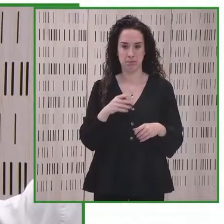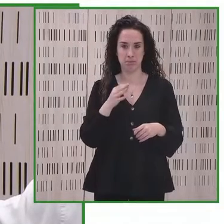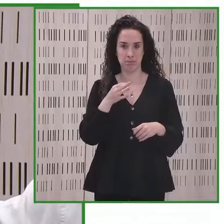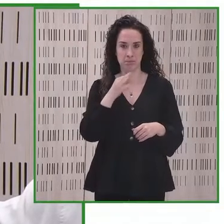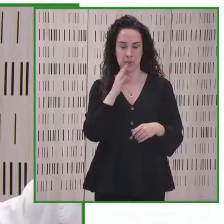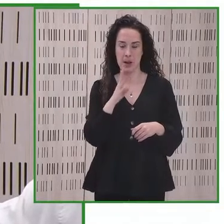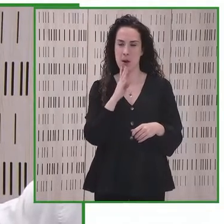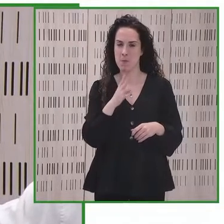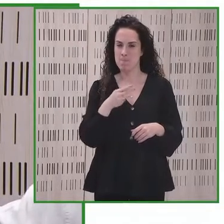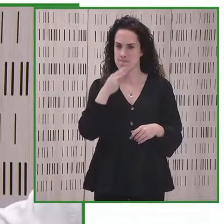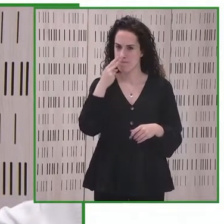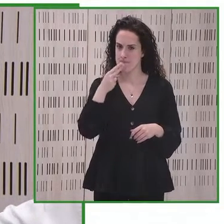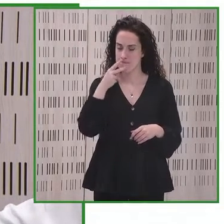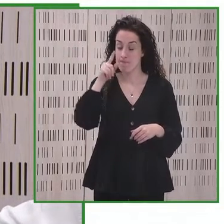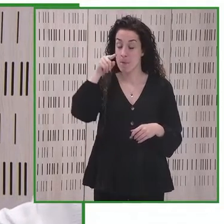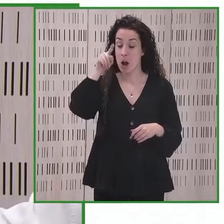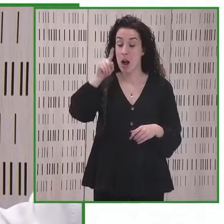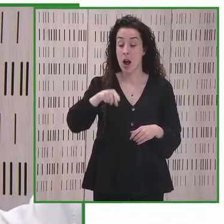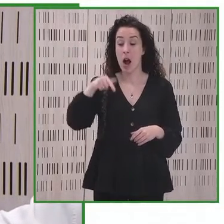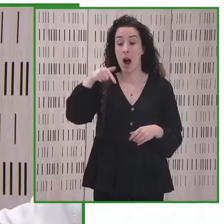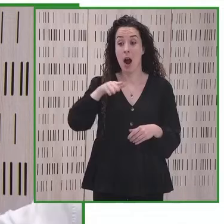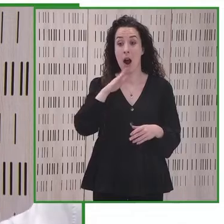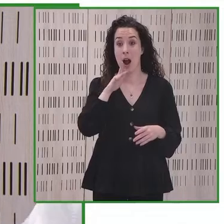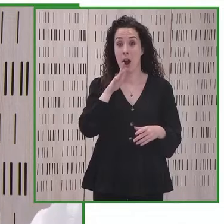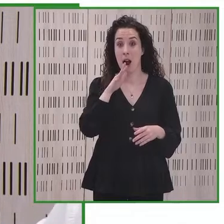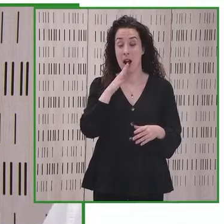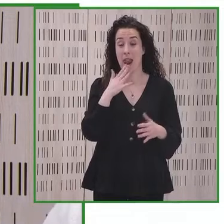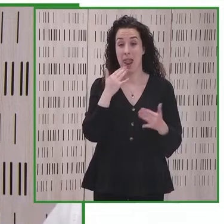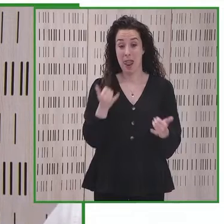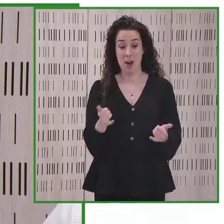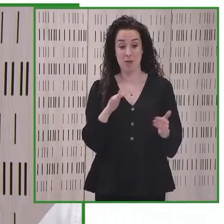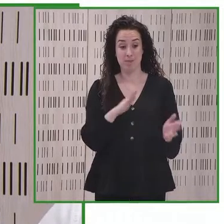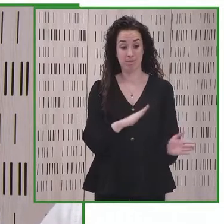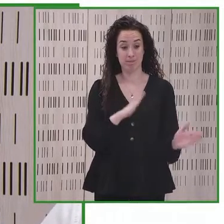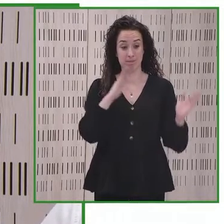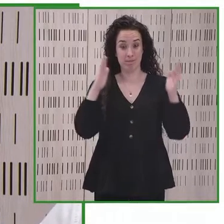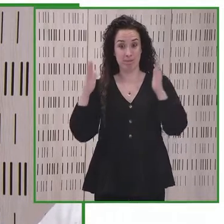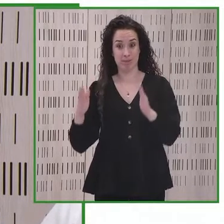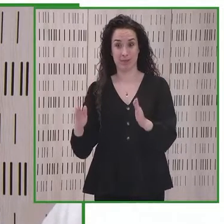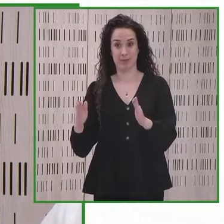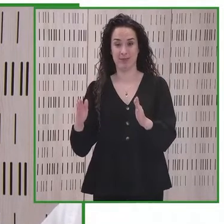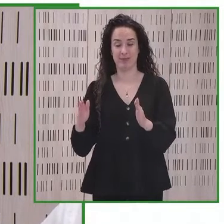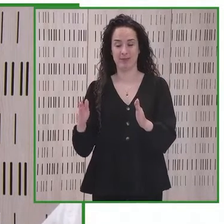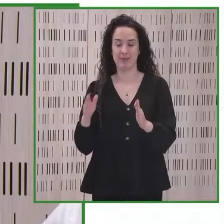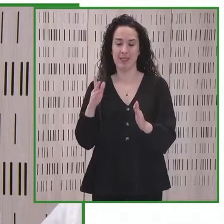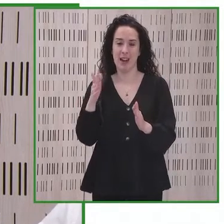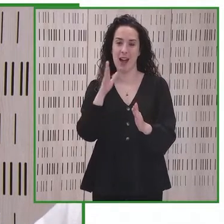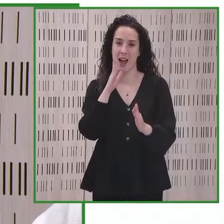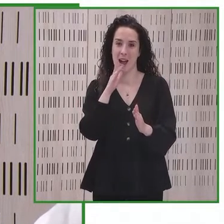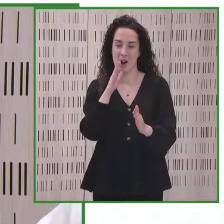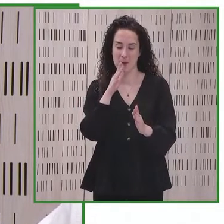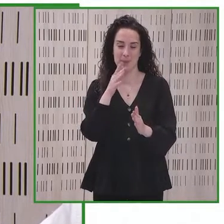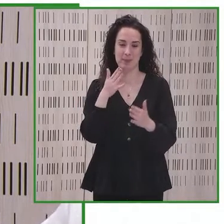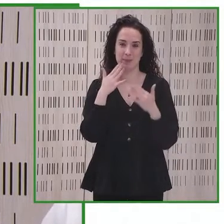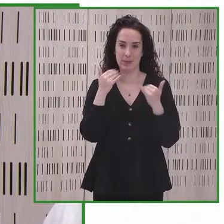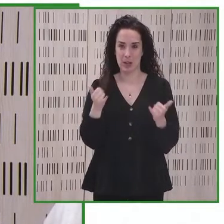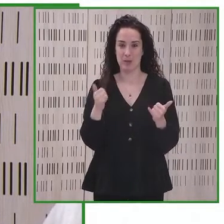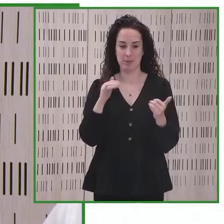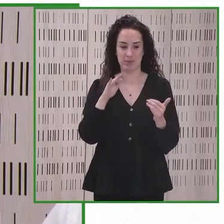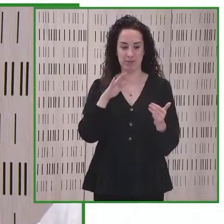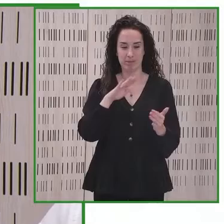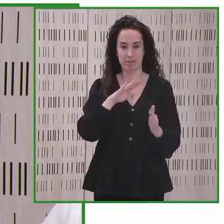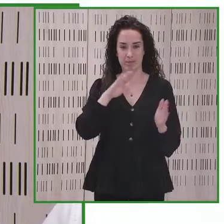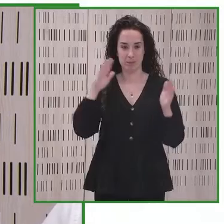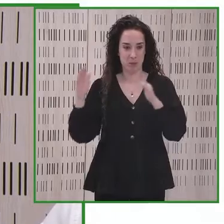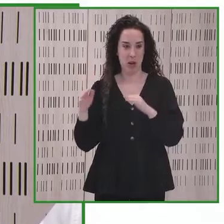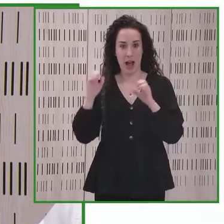invitamos también vamos a pasar a la siguiente fase de esta presentación pero lo invitamos ya a salir de la mesa presencial y pasamos a